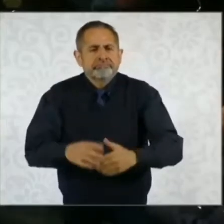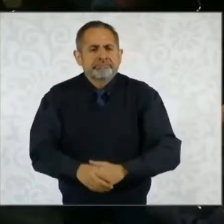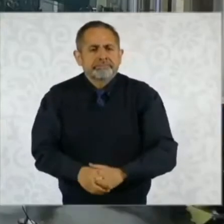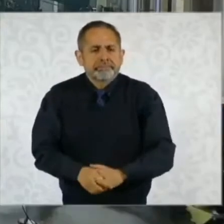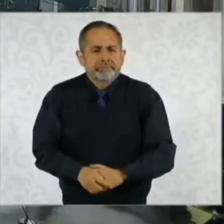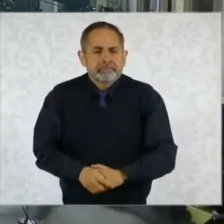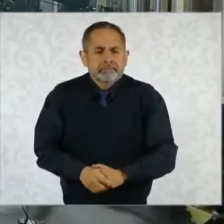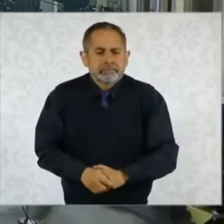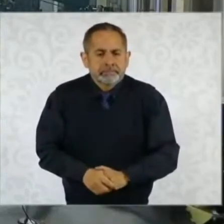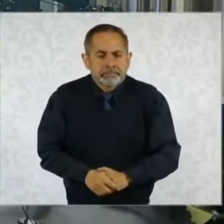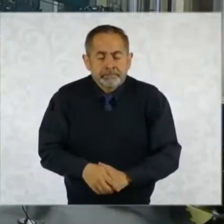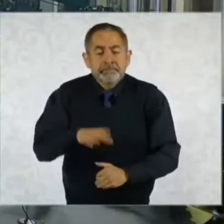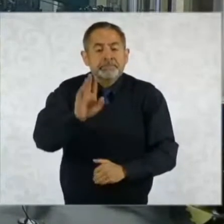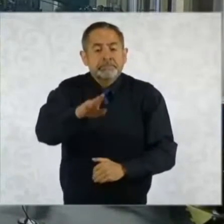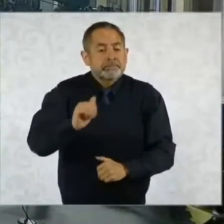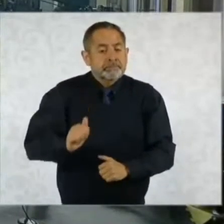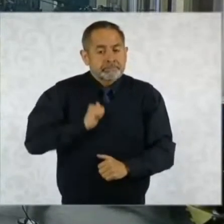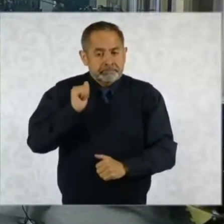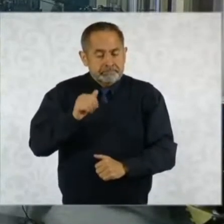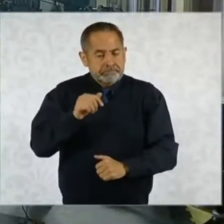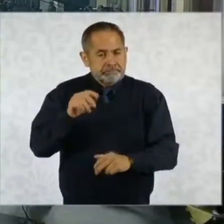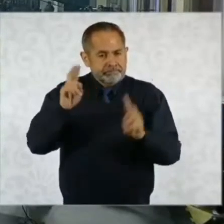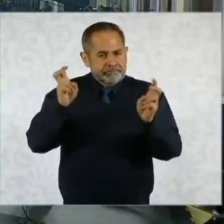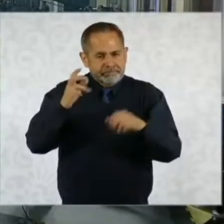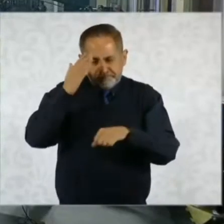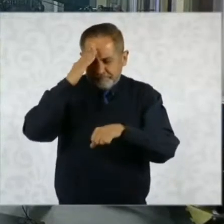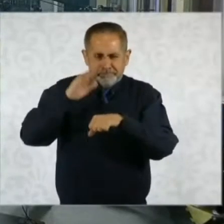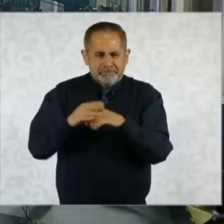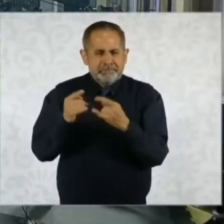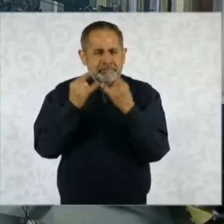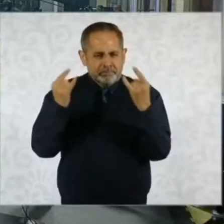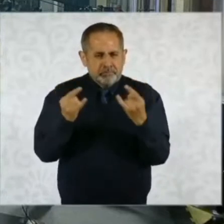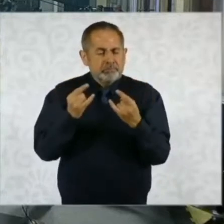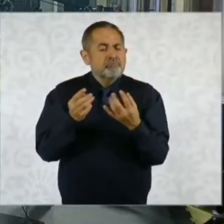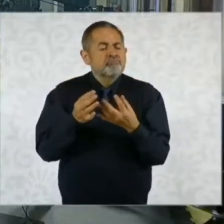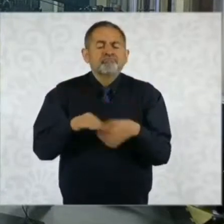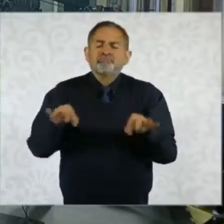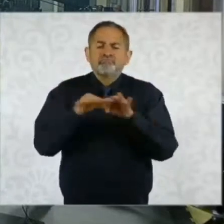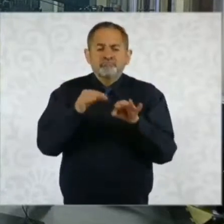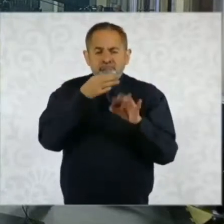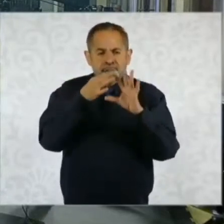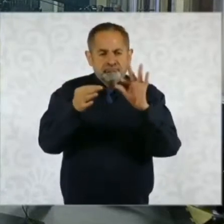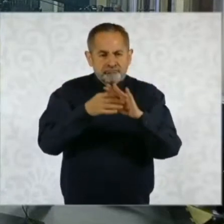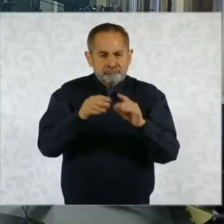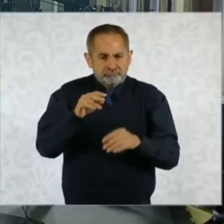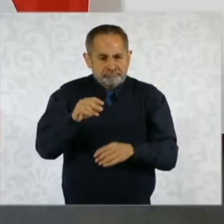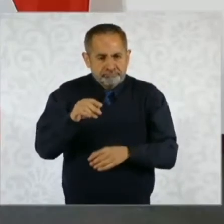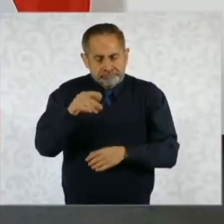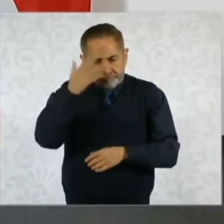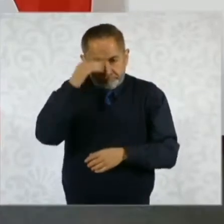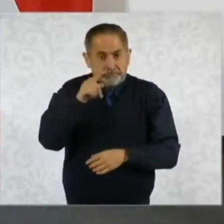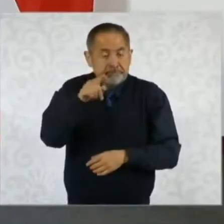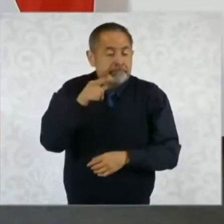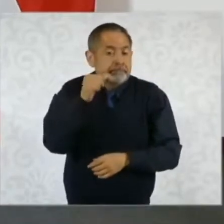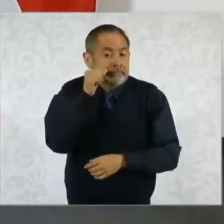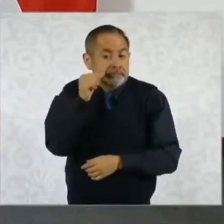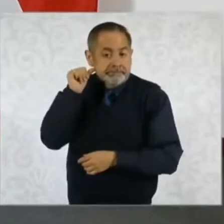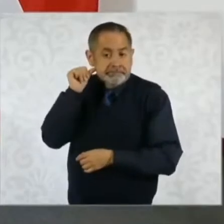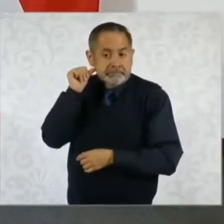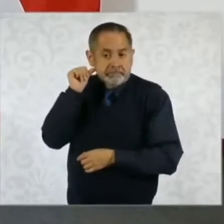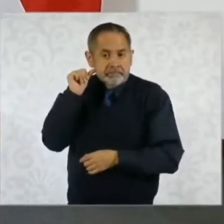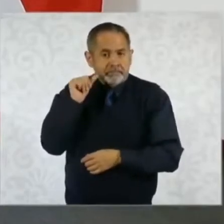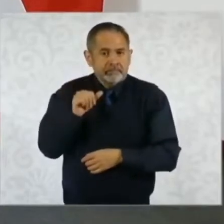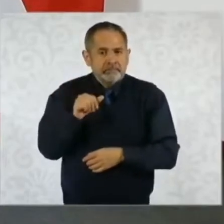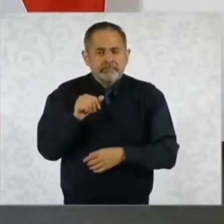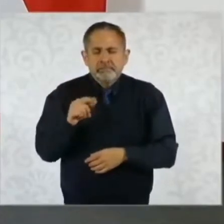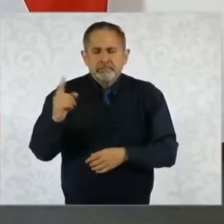Aprovecho con la memoria histórica porque creo que es importante que se vea. Fíjense, ayer un